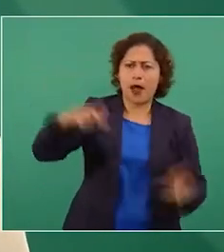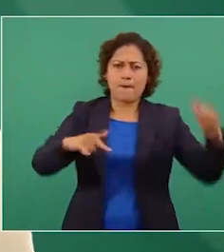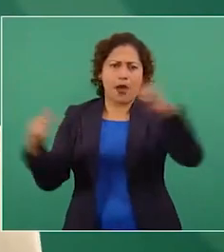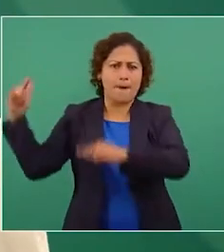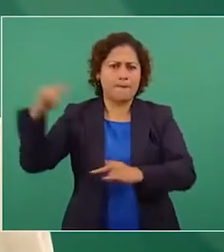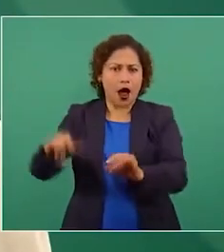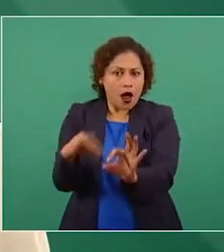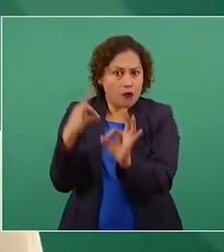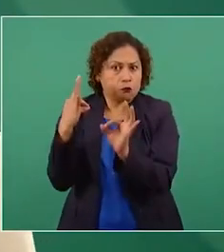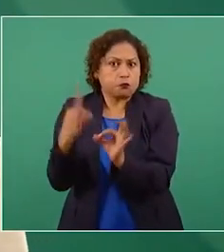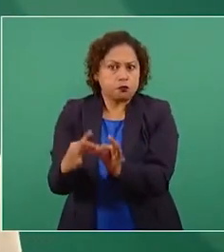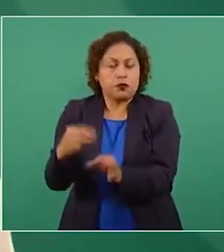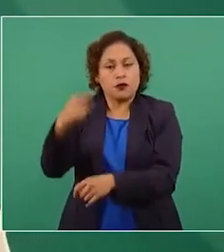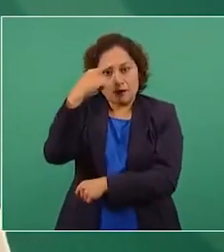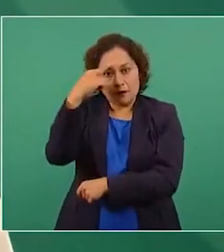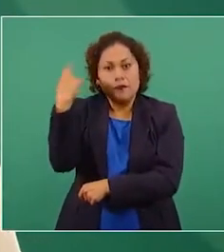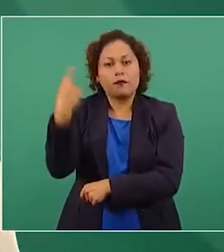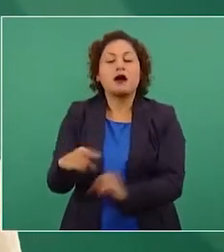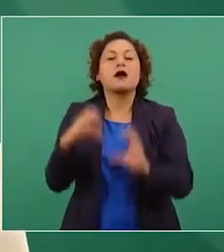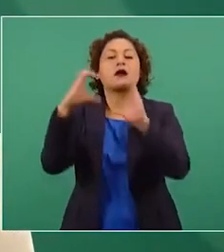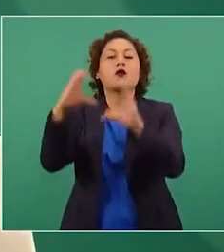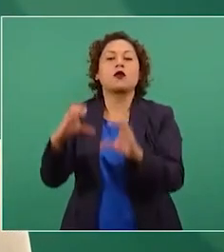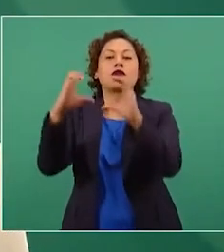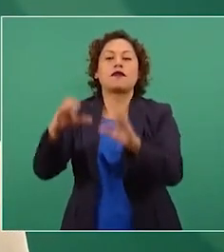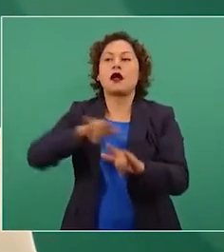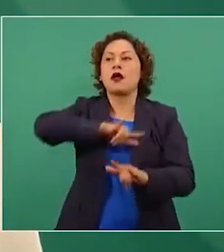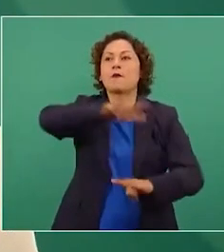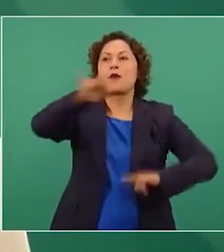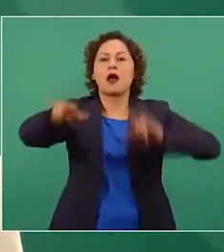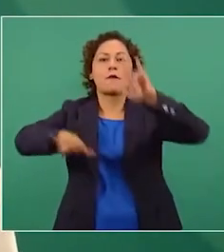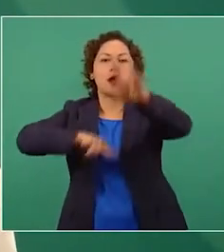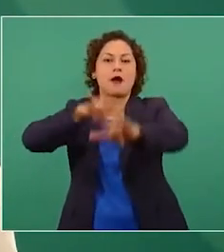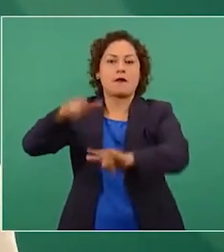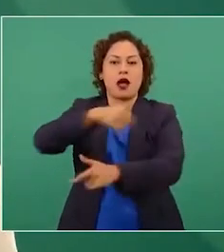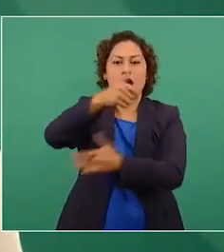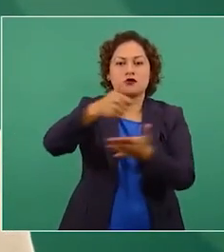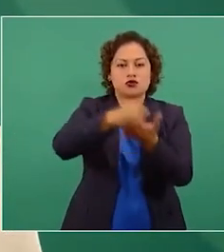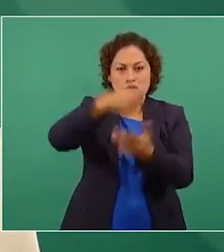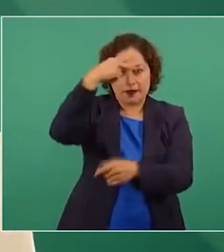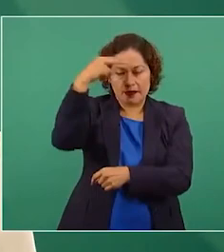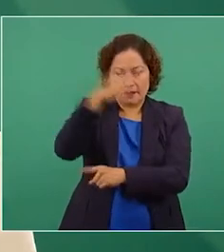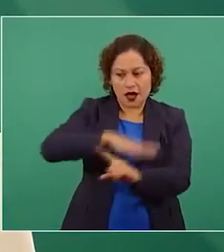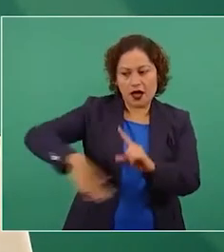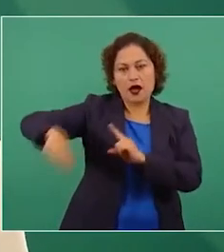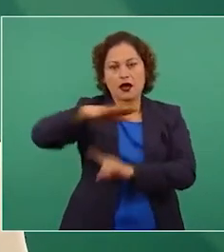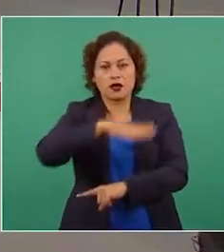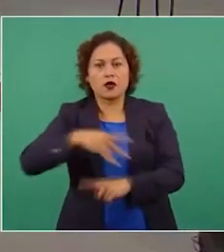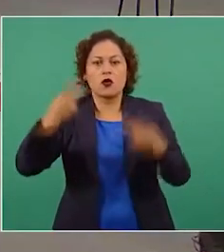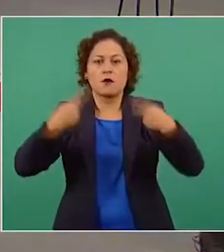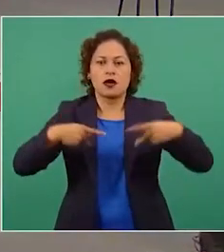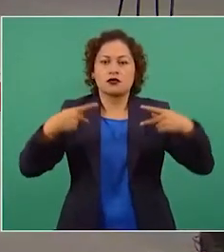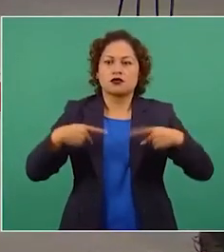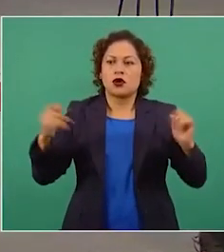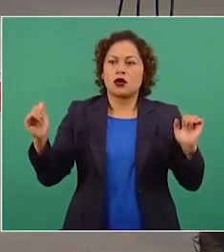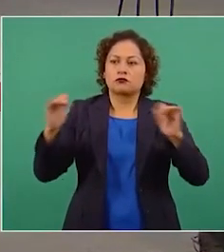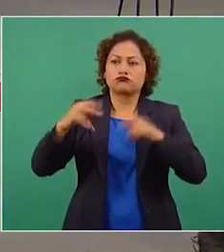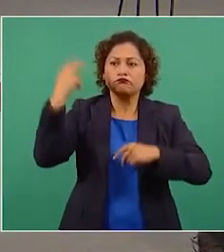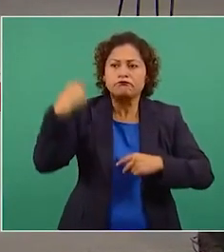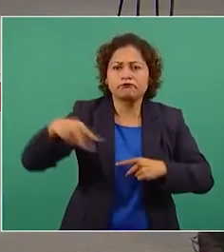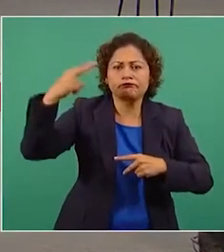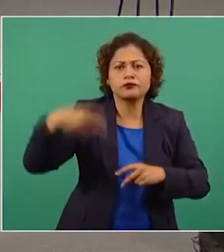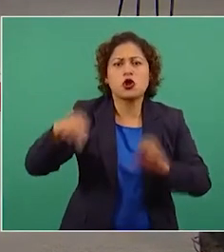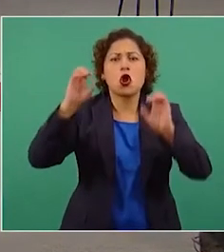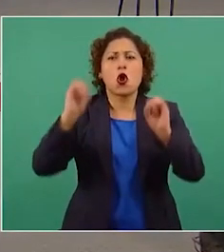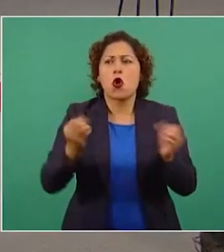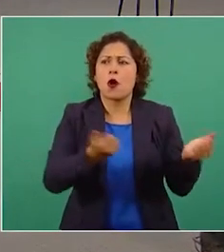crecimiento futuro del tráfico aéreo en el Valle de México, tanto para pasajeros como para mercancías, con un horizonte